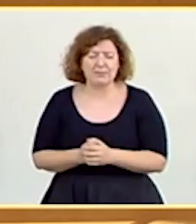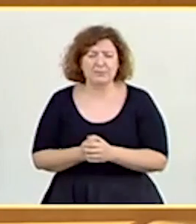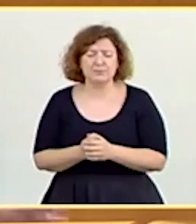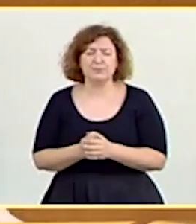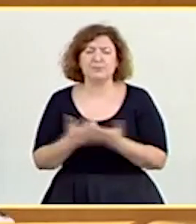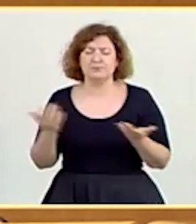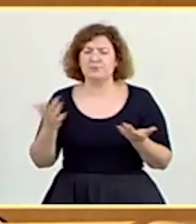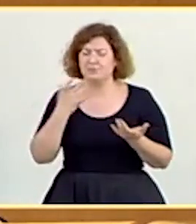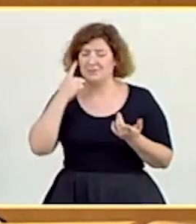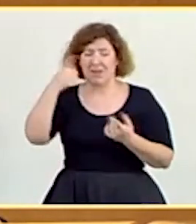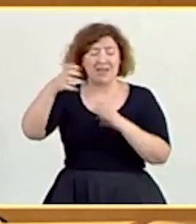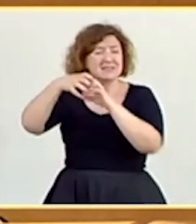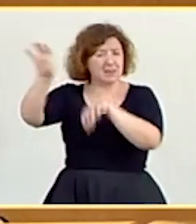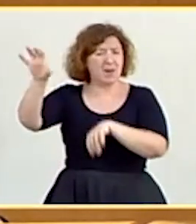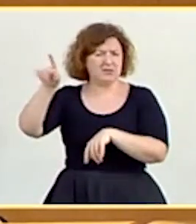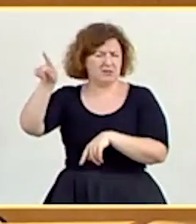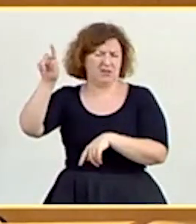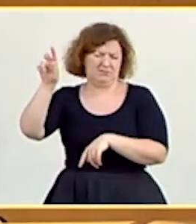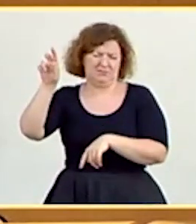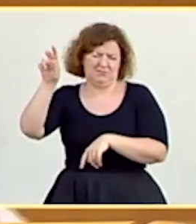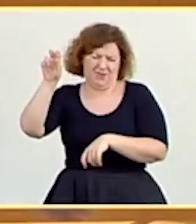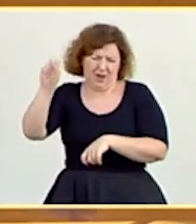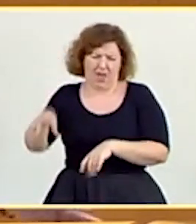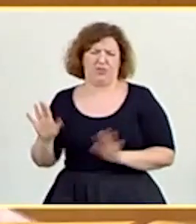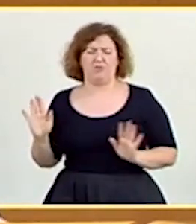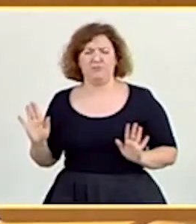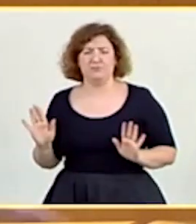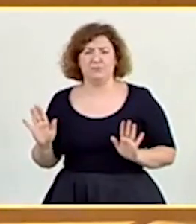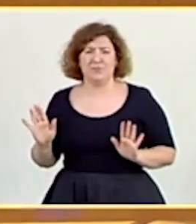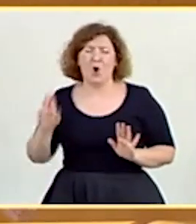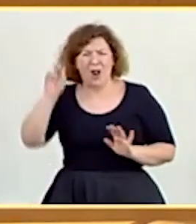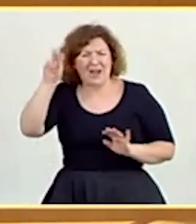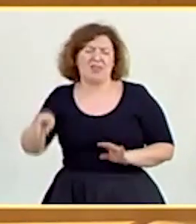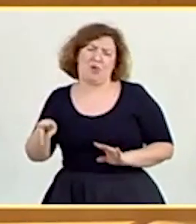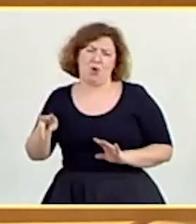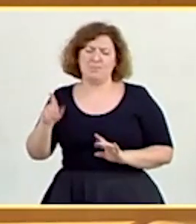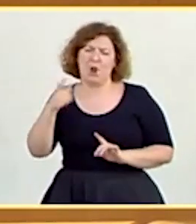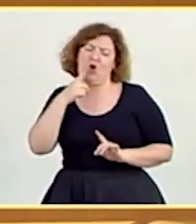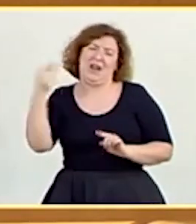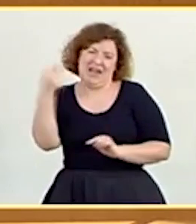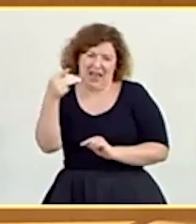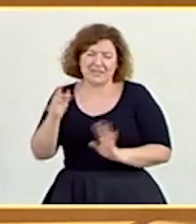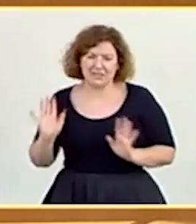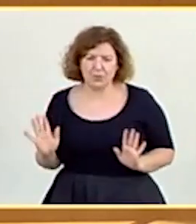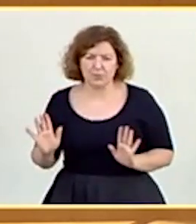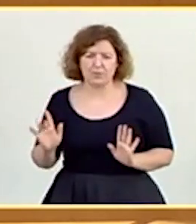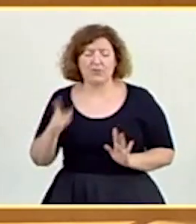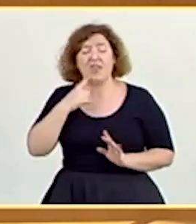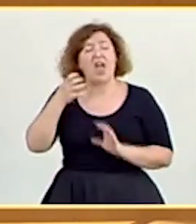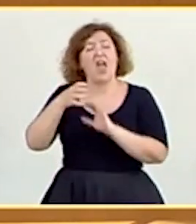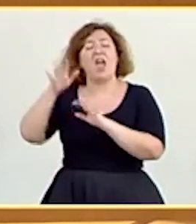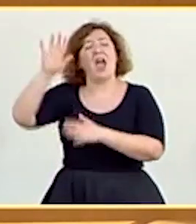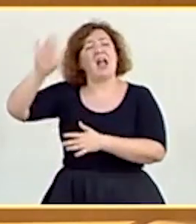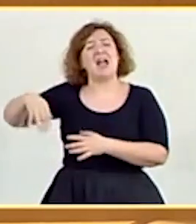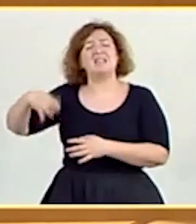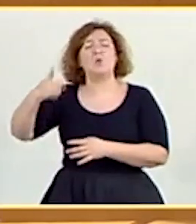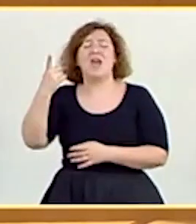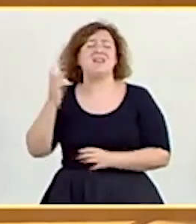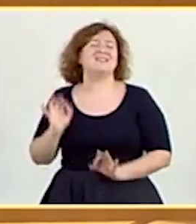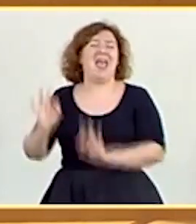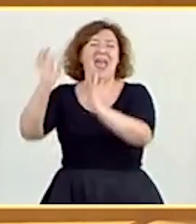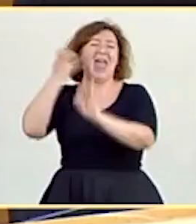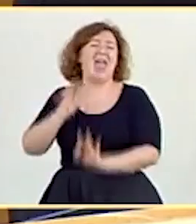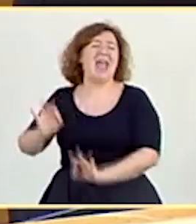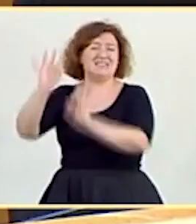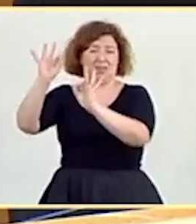separatistas tienen razón. Tienen razón para mal cuando dicen que Cataluña es una excepción dentro de España. Y sí, es una